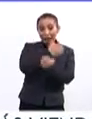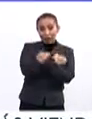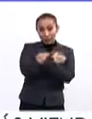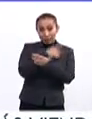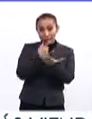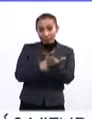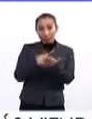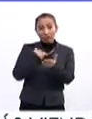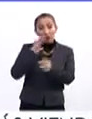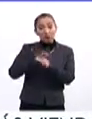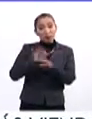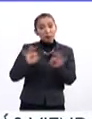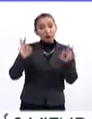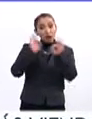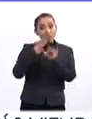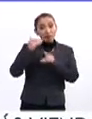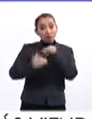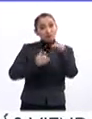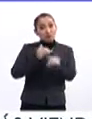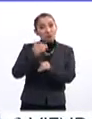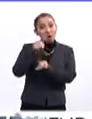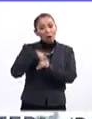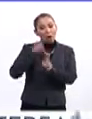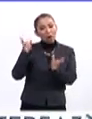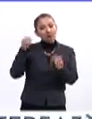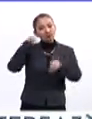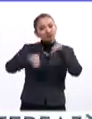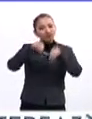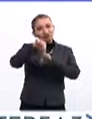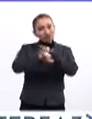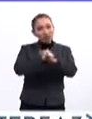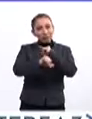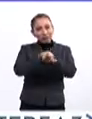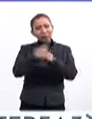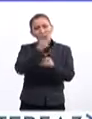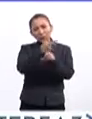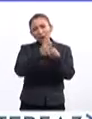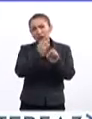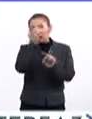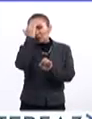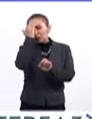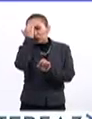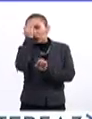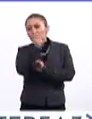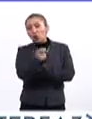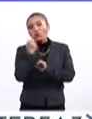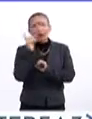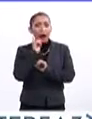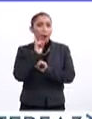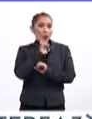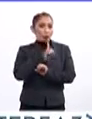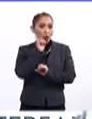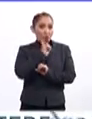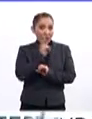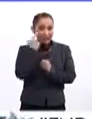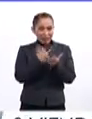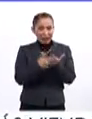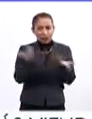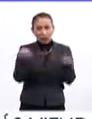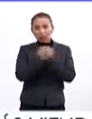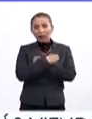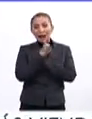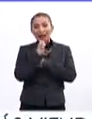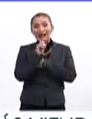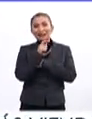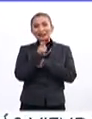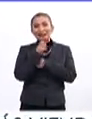educación que han adquirido relevancia con el desarrollo de la digitalización. Los invito a escuchar a una gran teórica dentro de la educación, ella